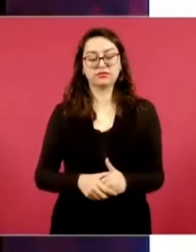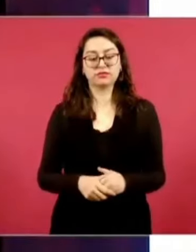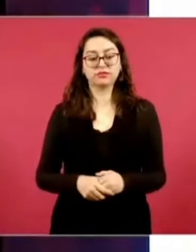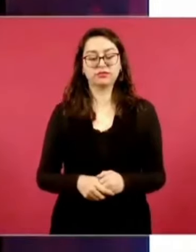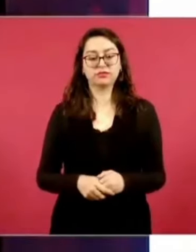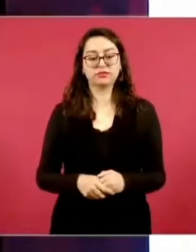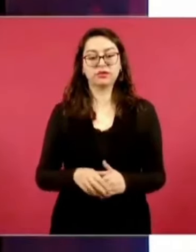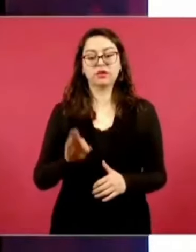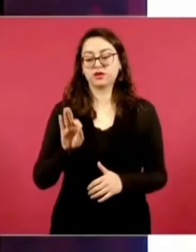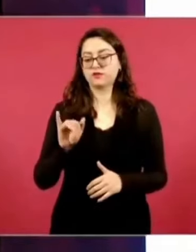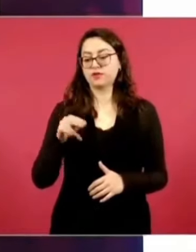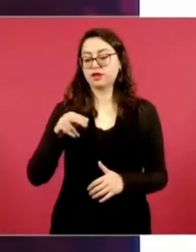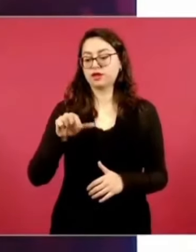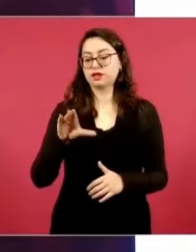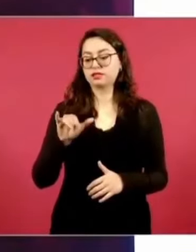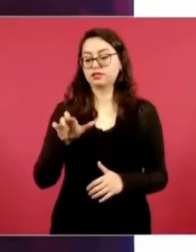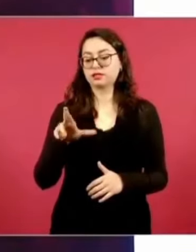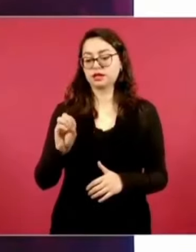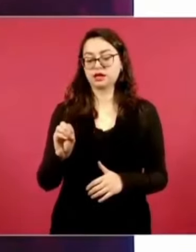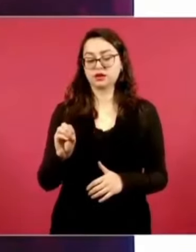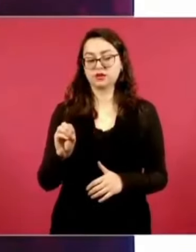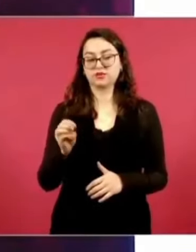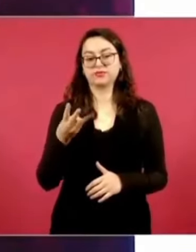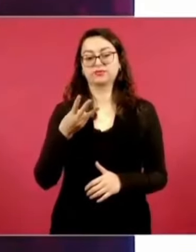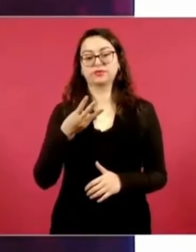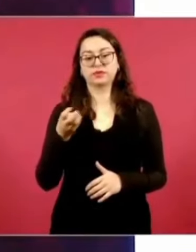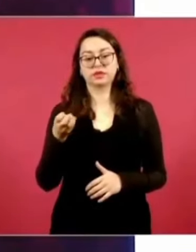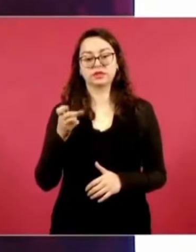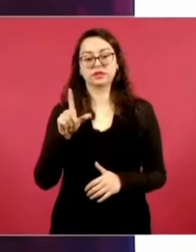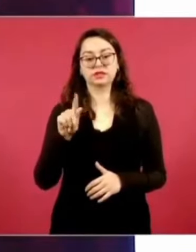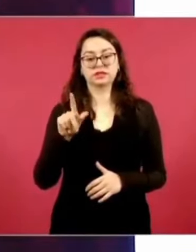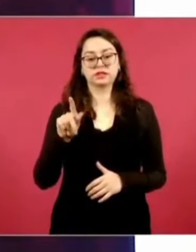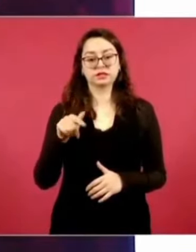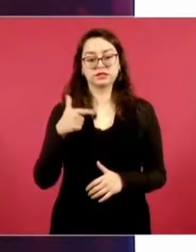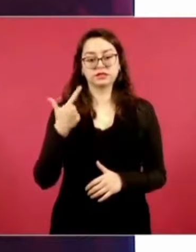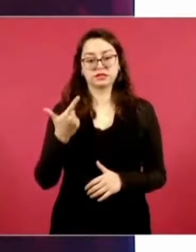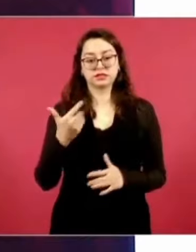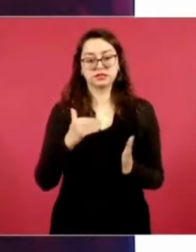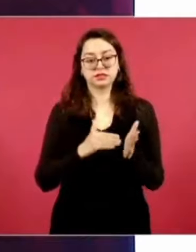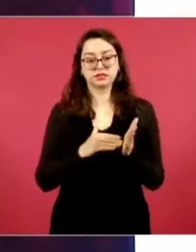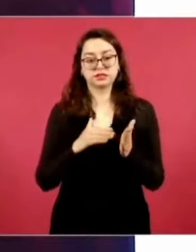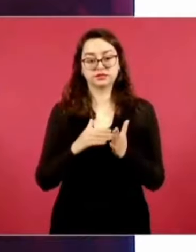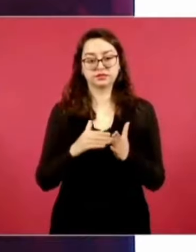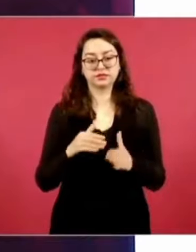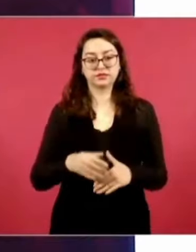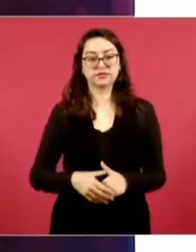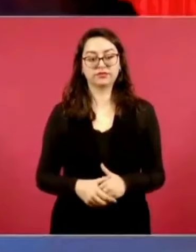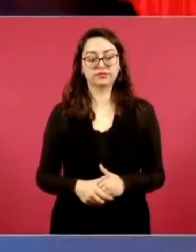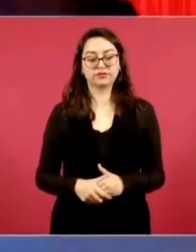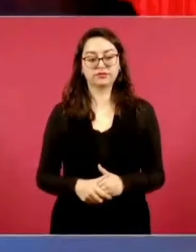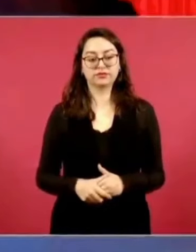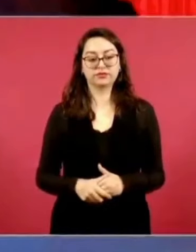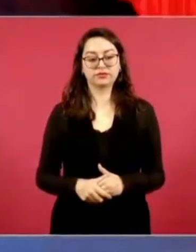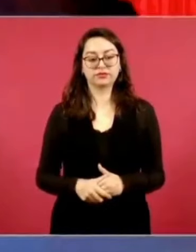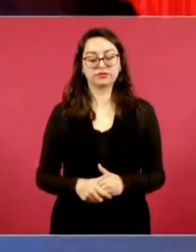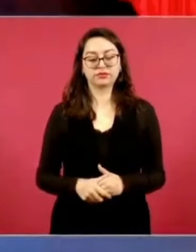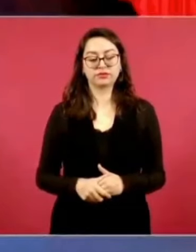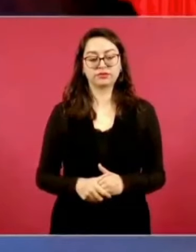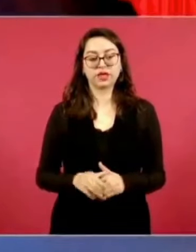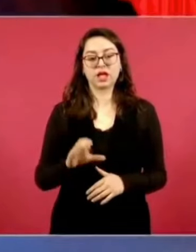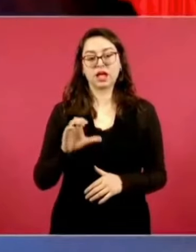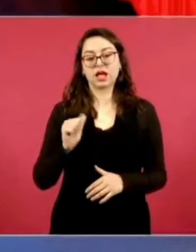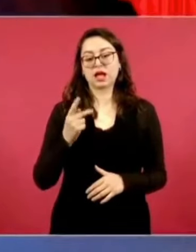El Financiero, trescientos setenta y siete millones. Capital News,